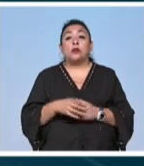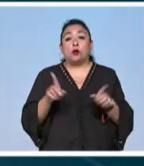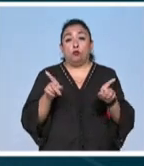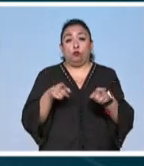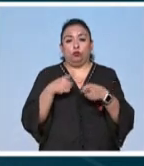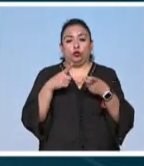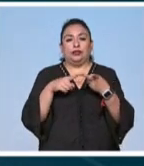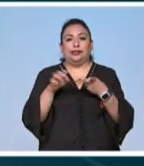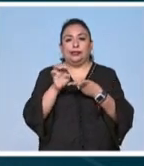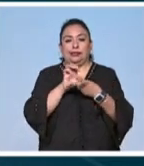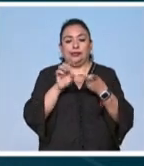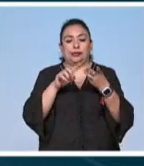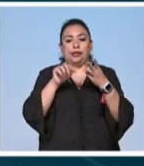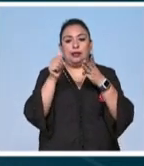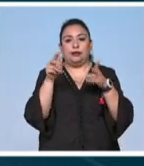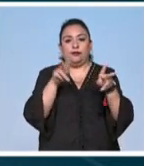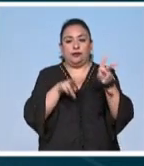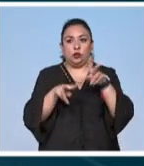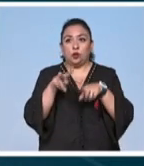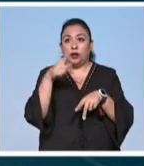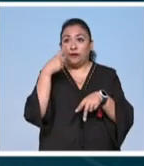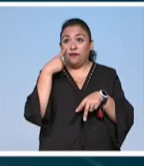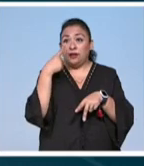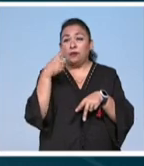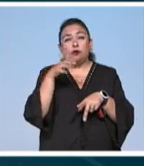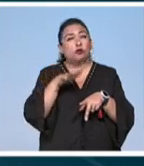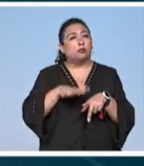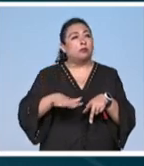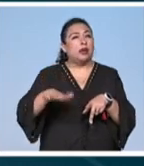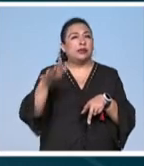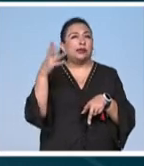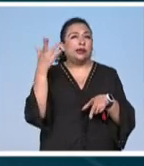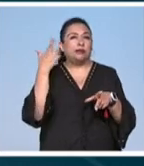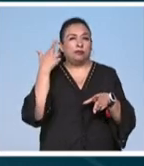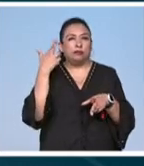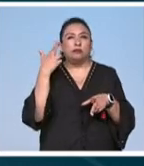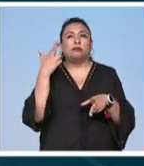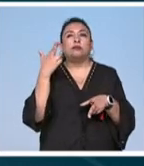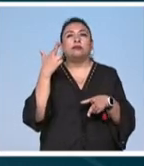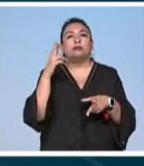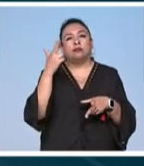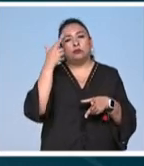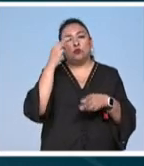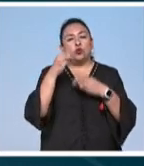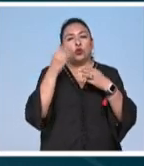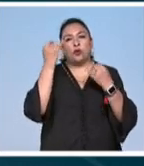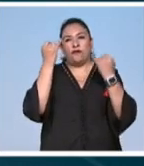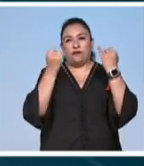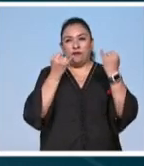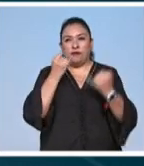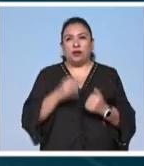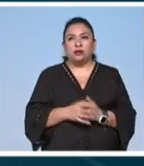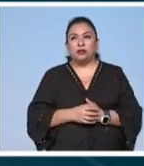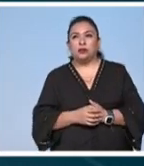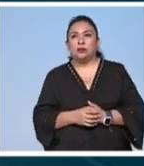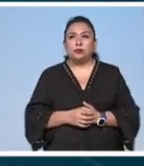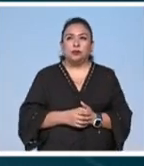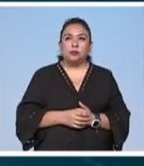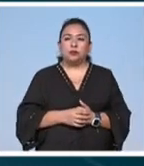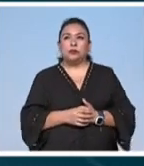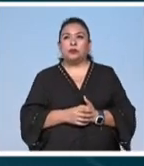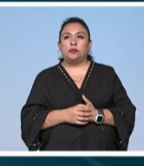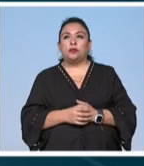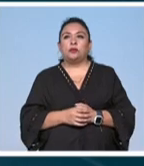música escena y artes visuales construyen estos paisajes sonoros que nos remiten a mundos fantásticos el